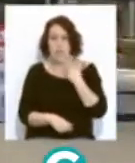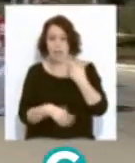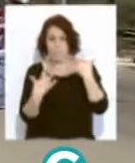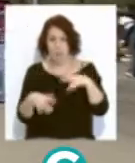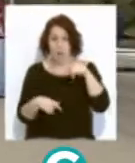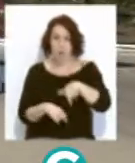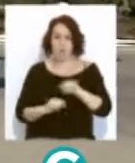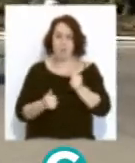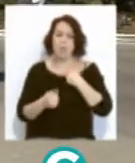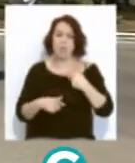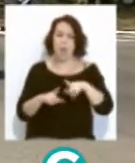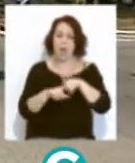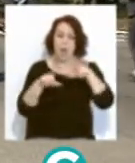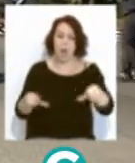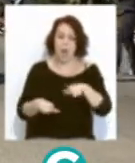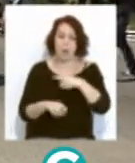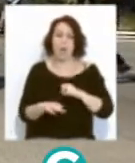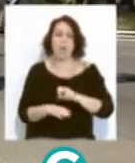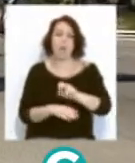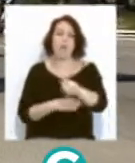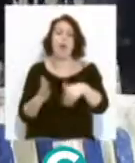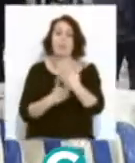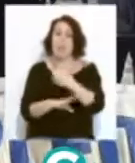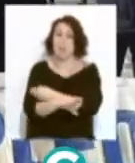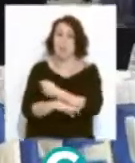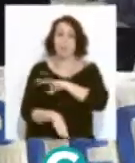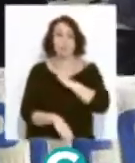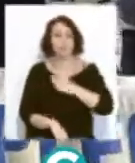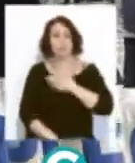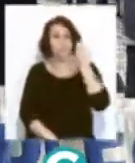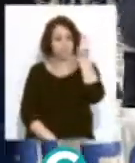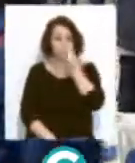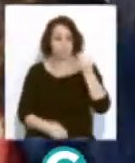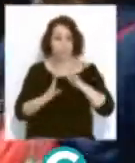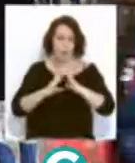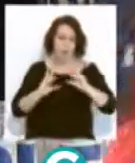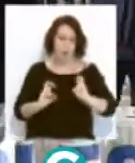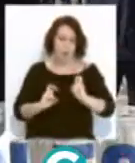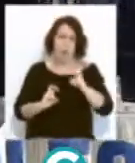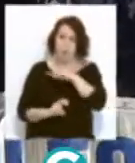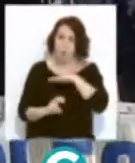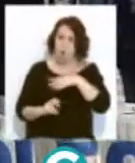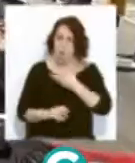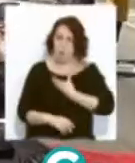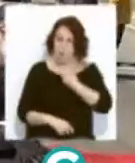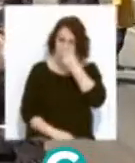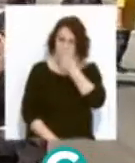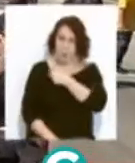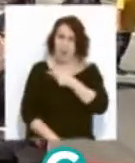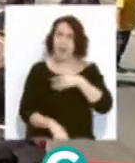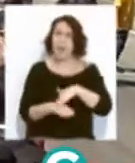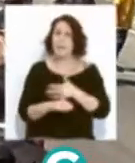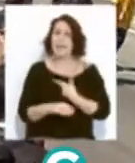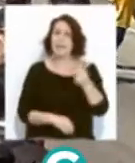desde aquí, desde la factoría, hasta la estación de trenes. Mañana tienen previsto el encierro en el consistorio puertorrialeño para